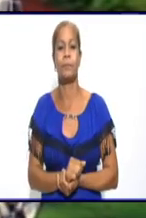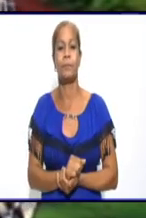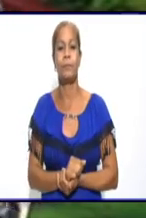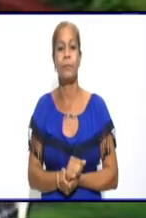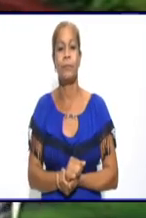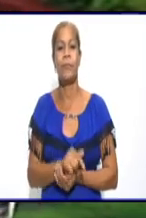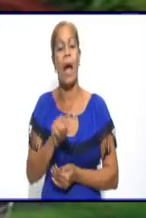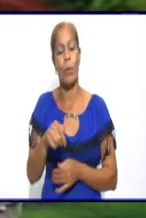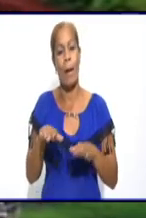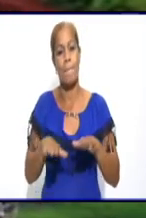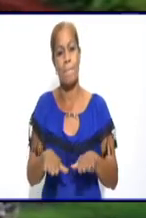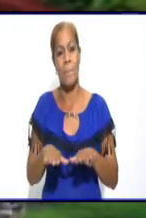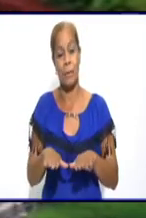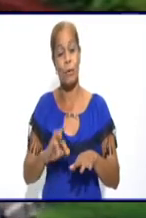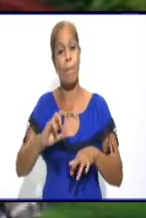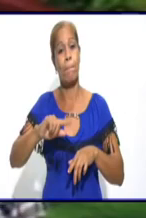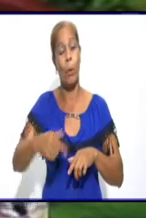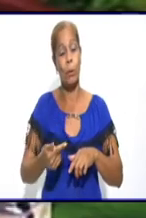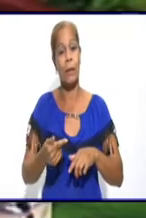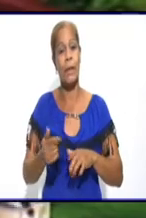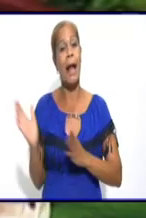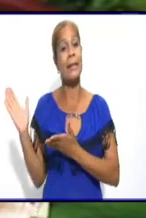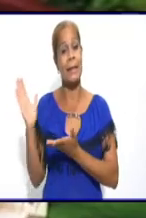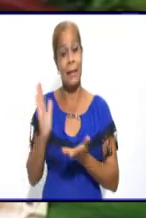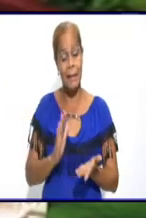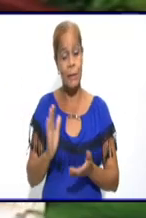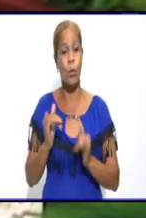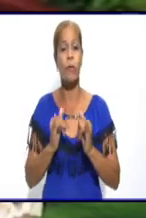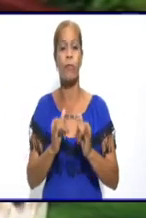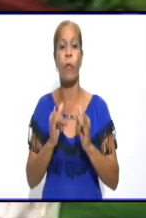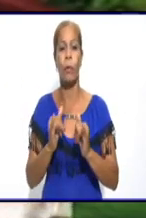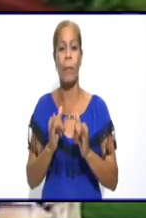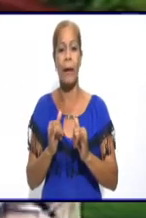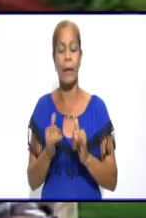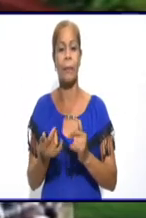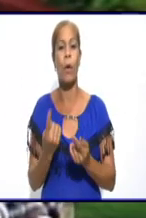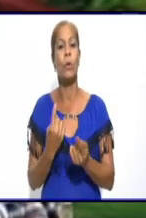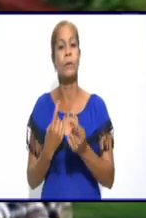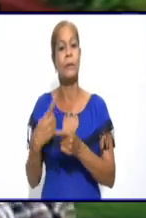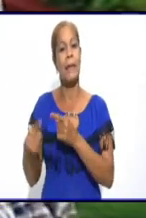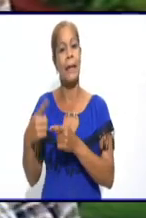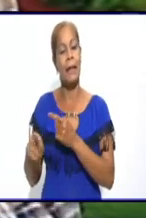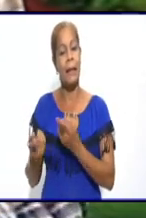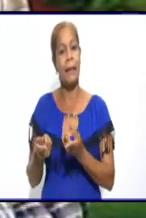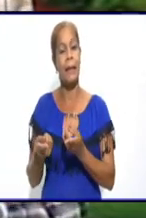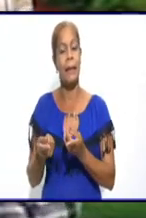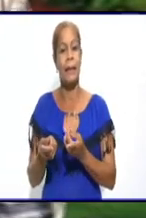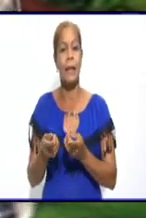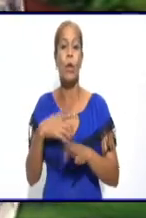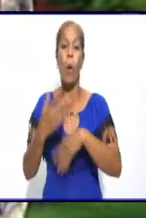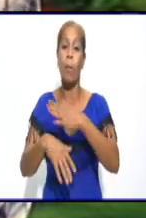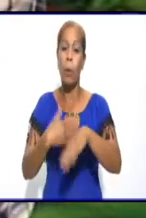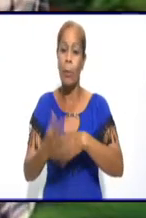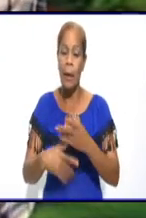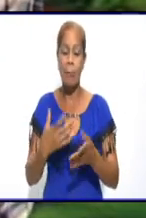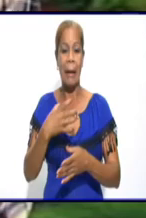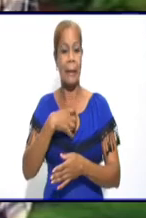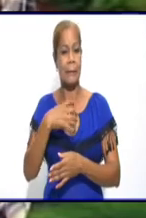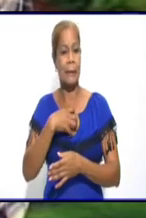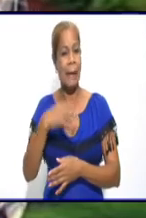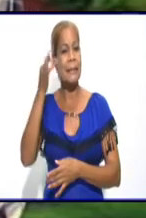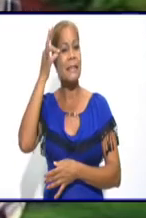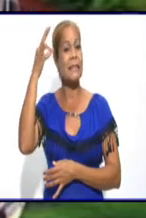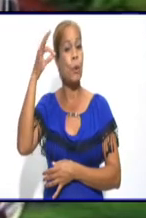a hacer una pausa, porque al regreso vamos a buscar detalles de los efectos también psicológicos y los trastornos